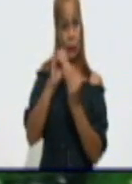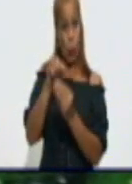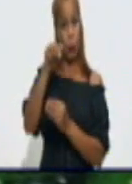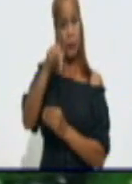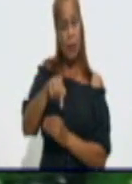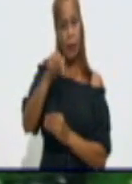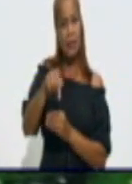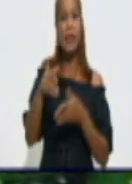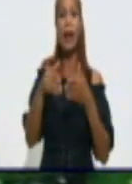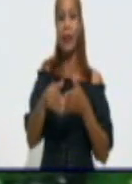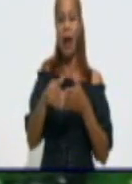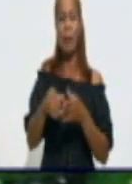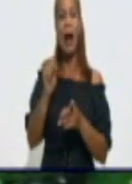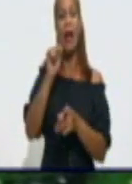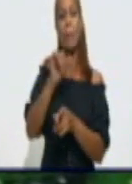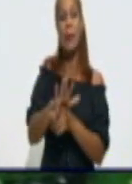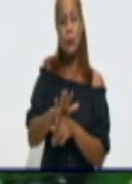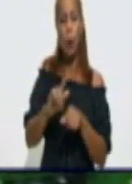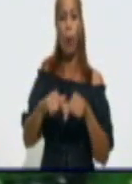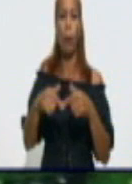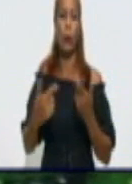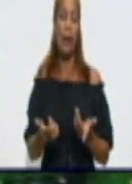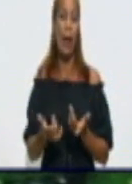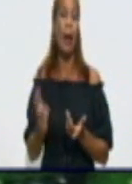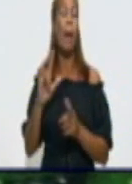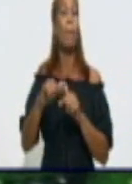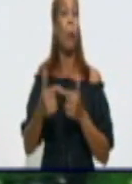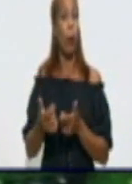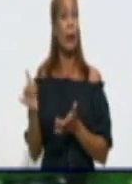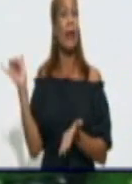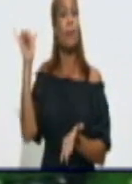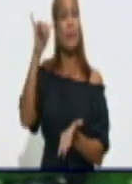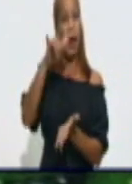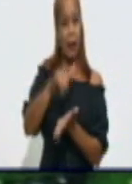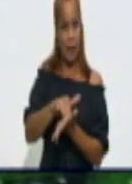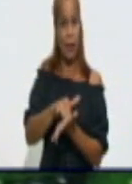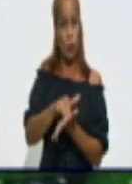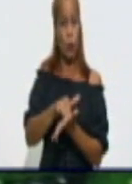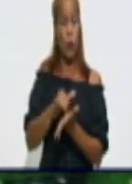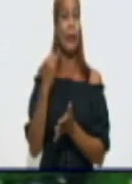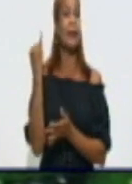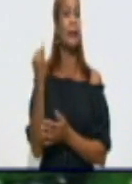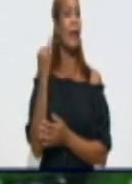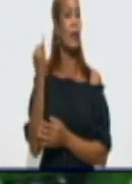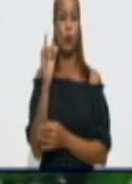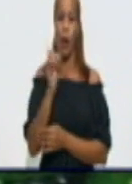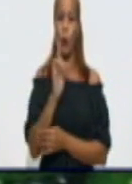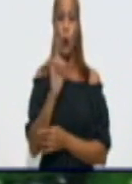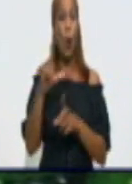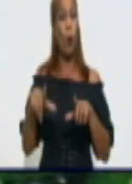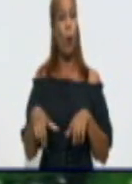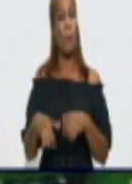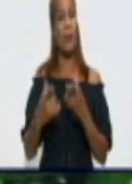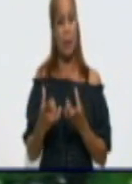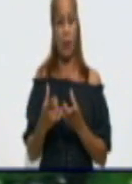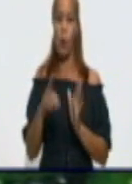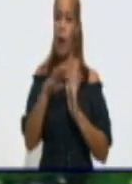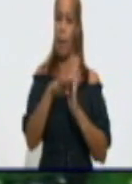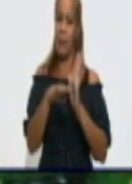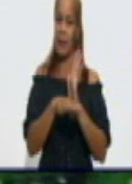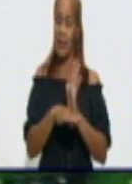partir de puntos de partida de viajeros internacionales que no cumplieron los protocolos establecidos en sus viviendas.